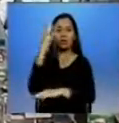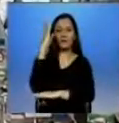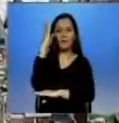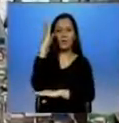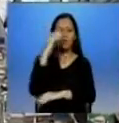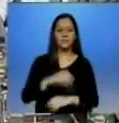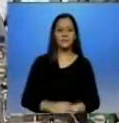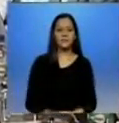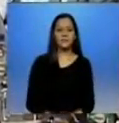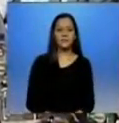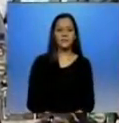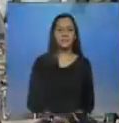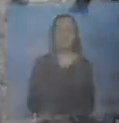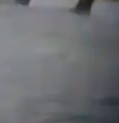Romel Garzón, Gama Noticias.